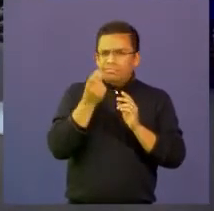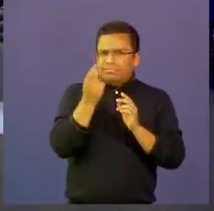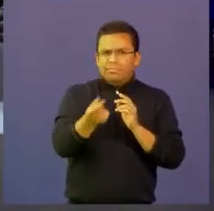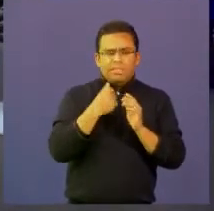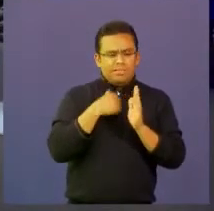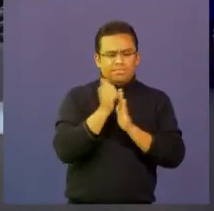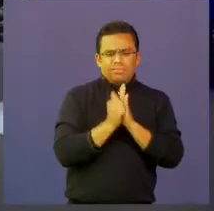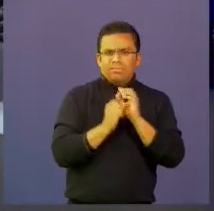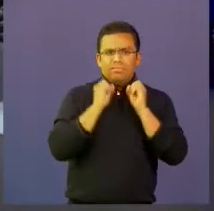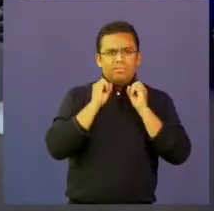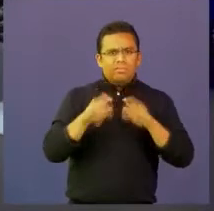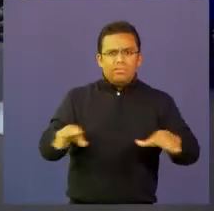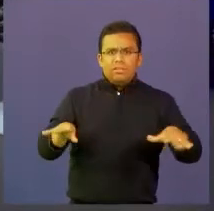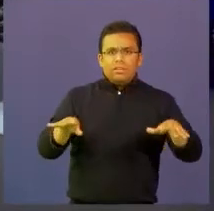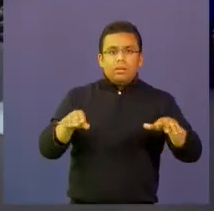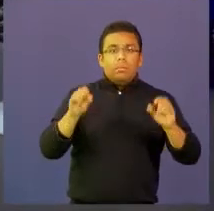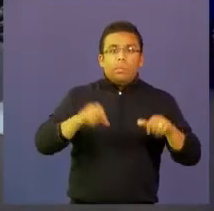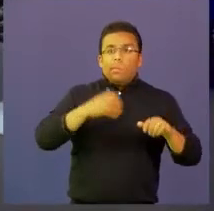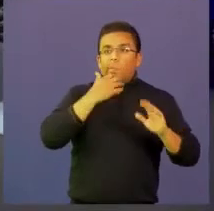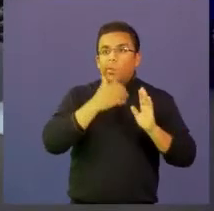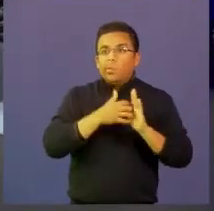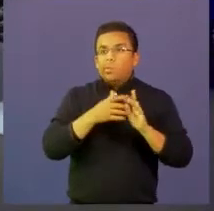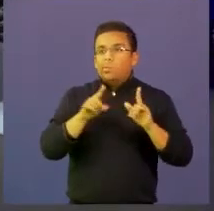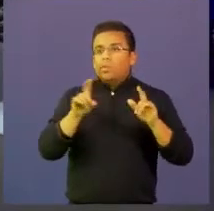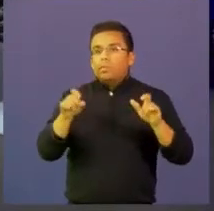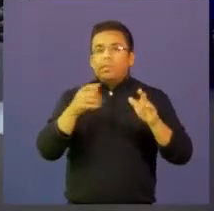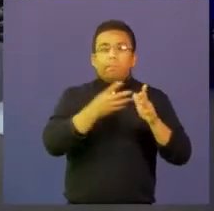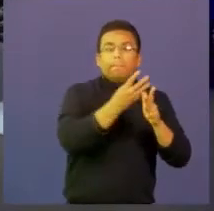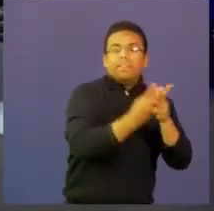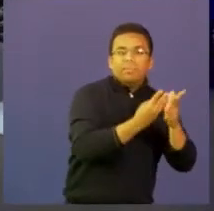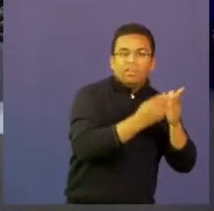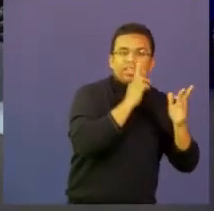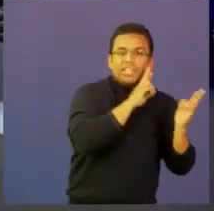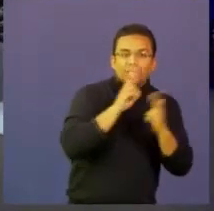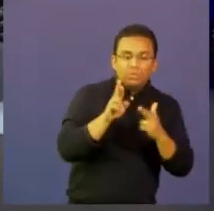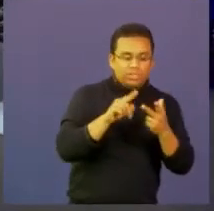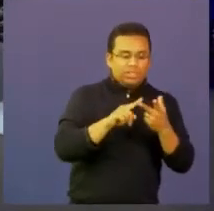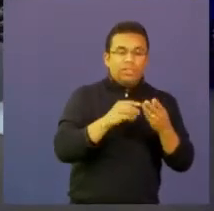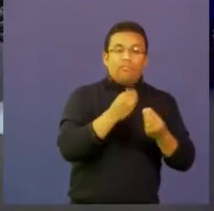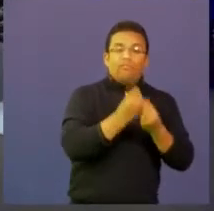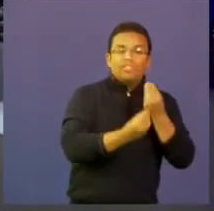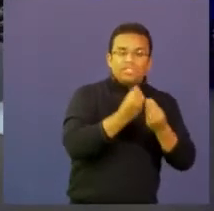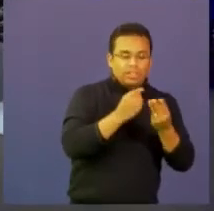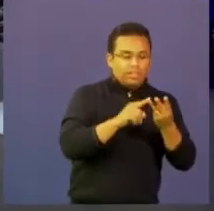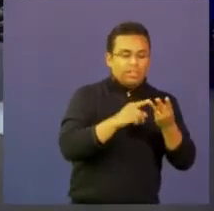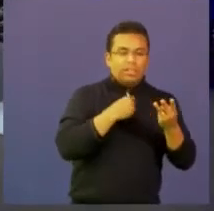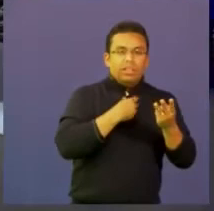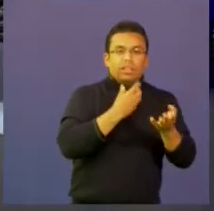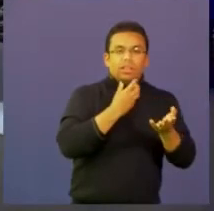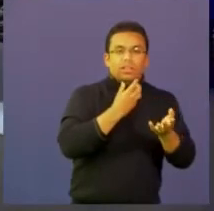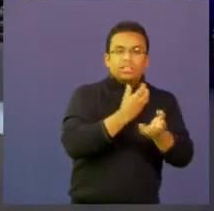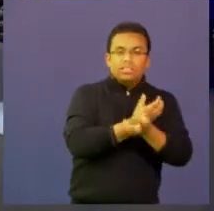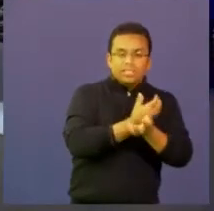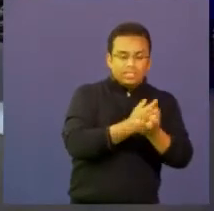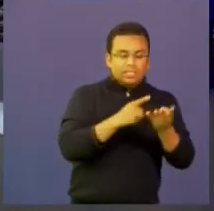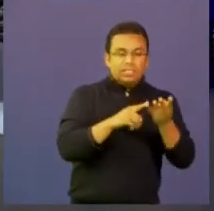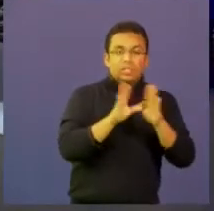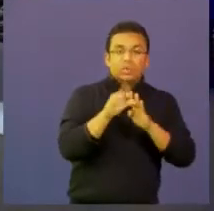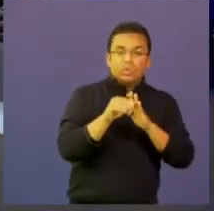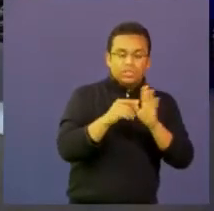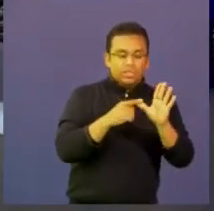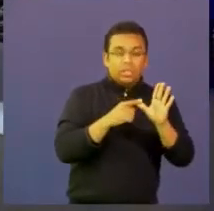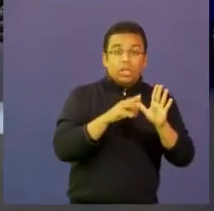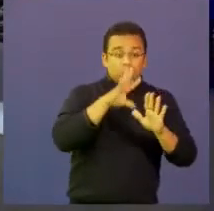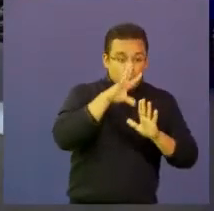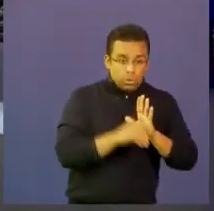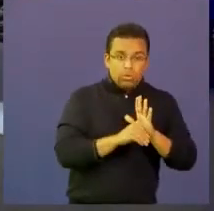que pueden por ejemplo mejorar procesos formativos en matemáticas en física en ciencias sociales nosotros ya lo estamos haciendo en la fuerza aérea